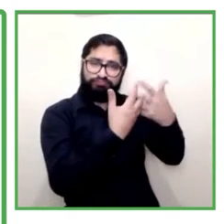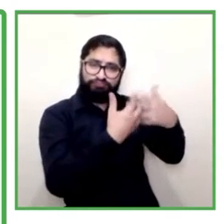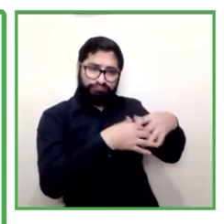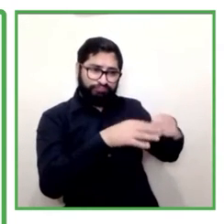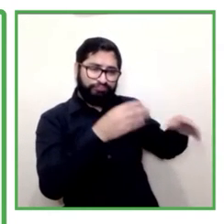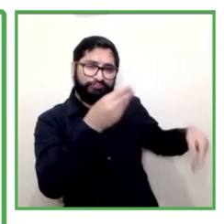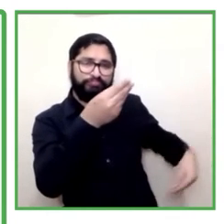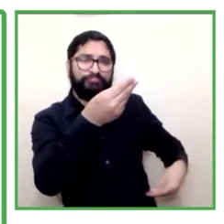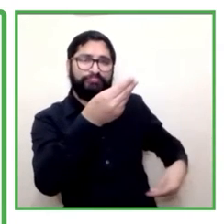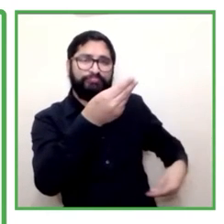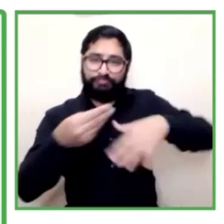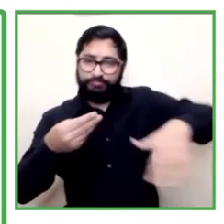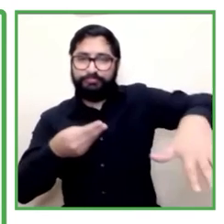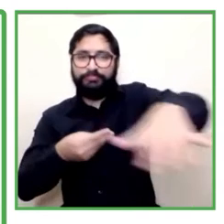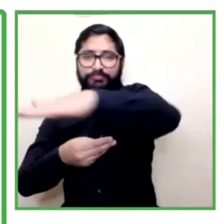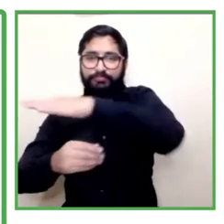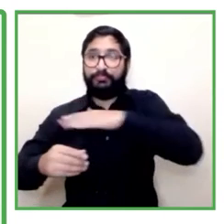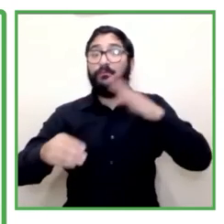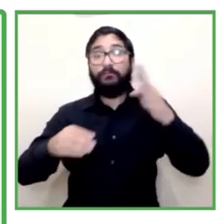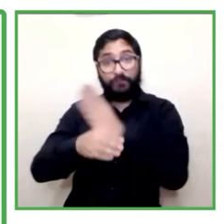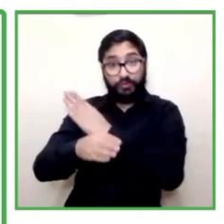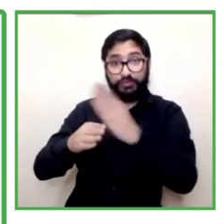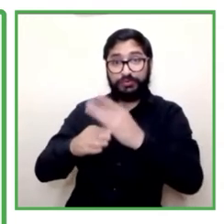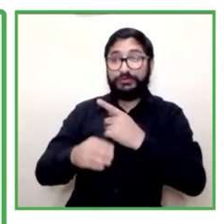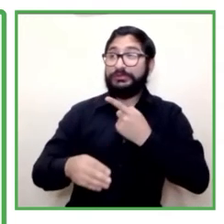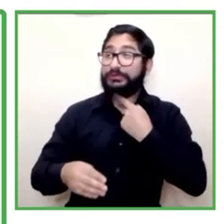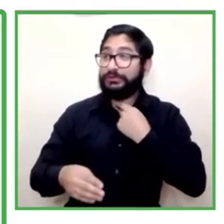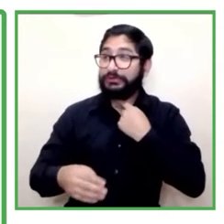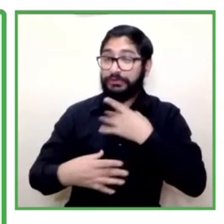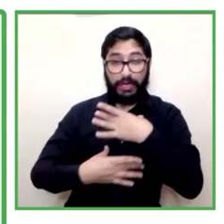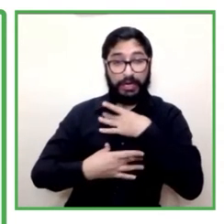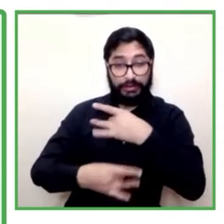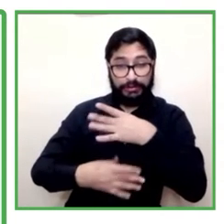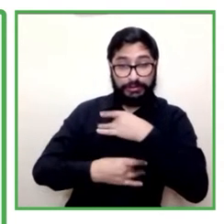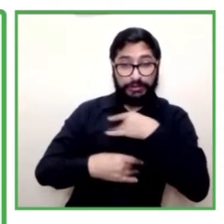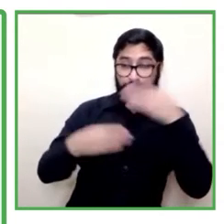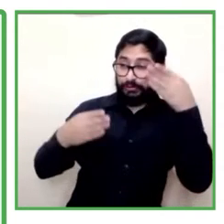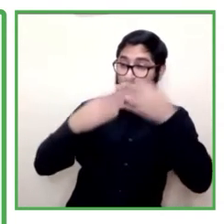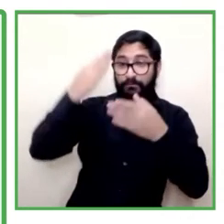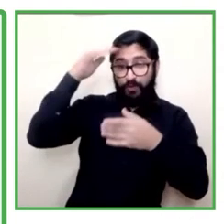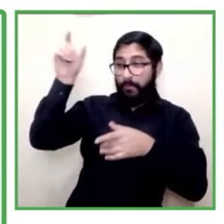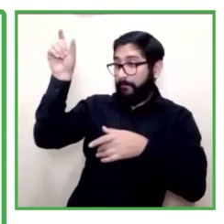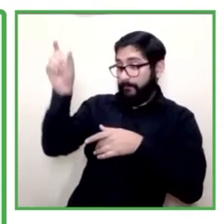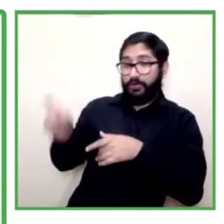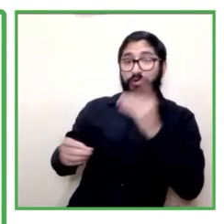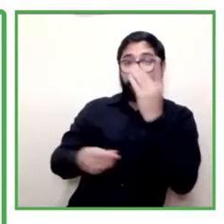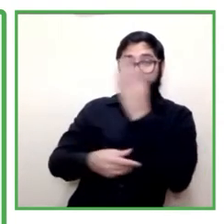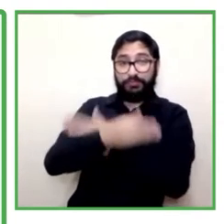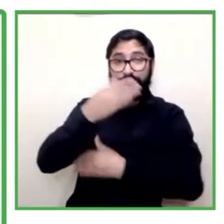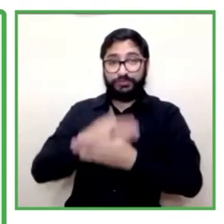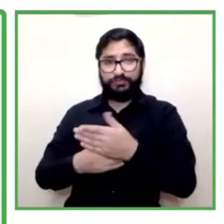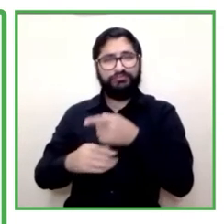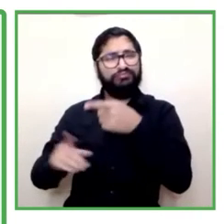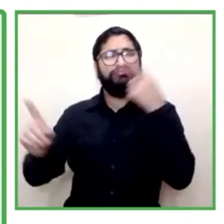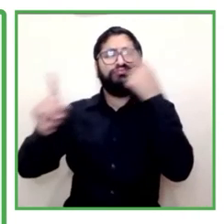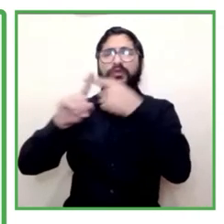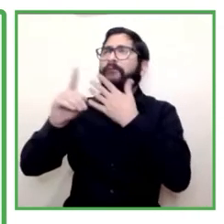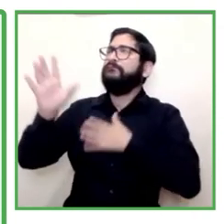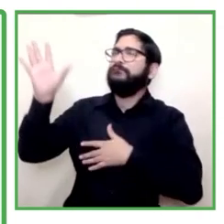interesado en vincular nuestro personal ¿Cuáles son los desafíos e impactos y cuáles han sido los impactos de nuestra política?